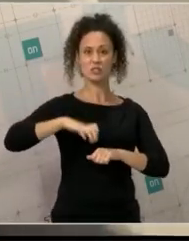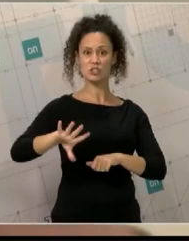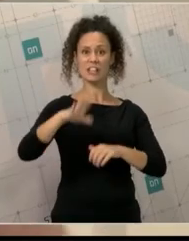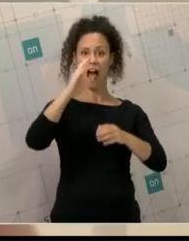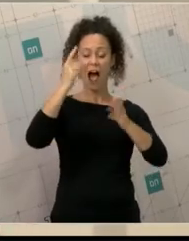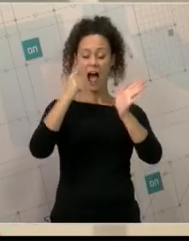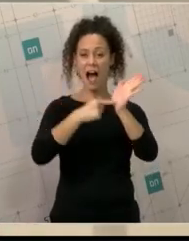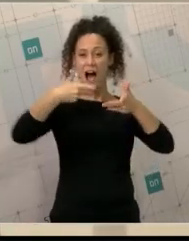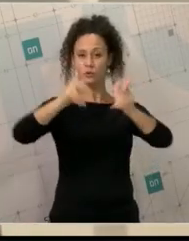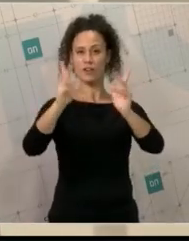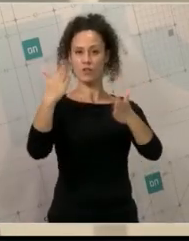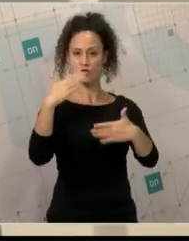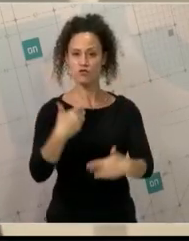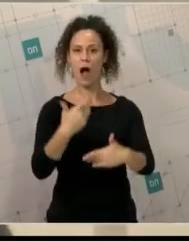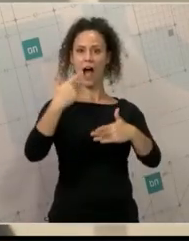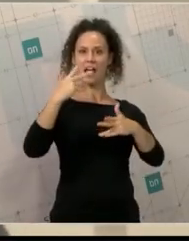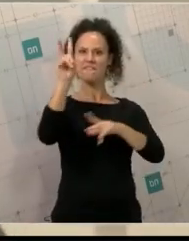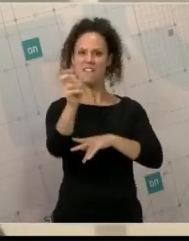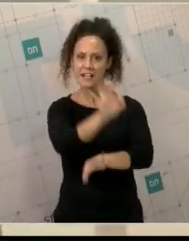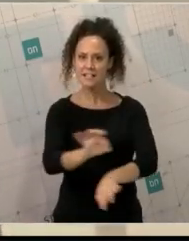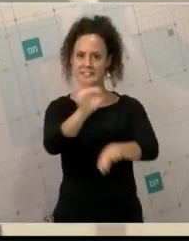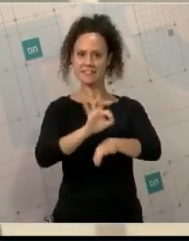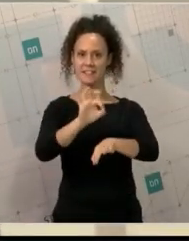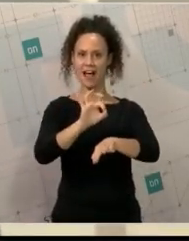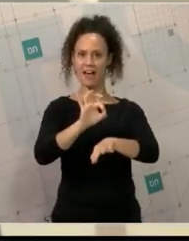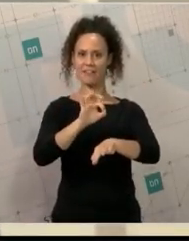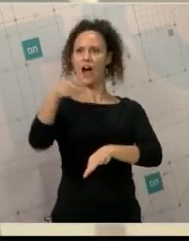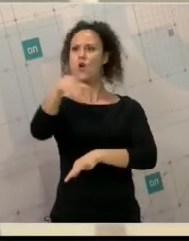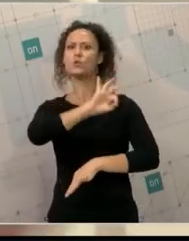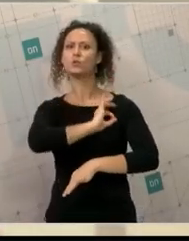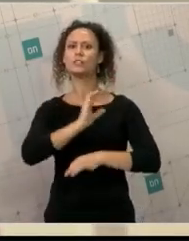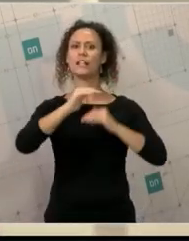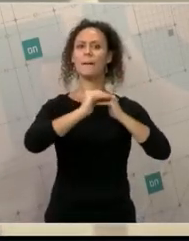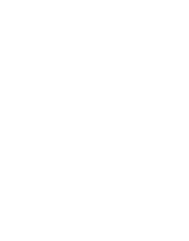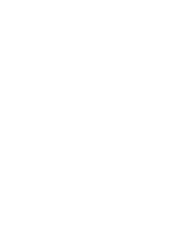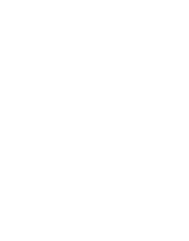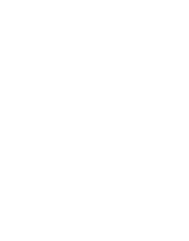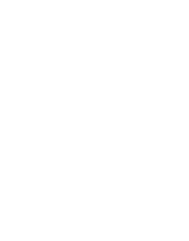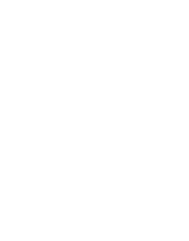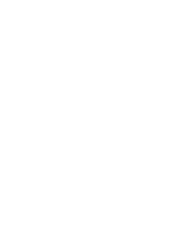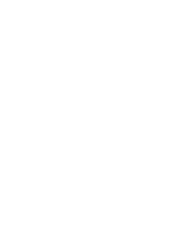abierta y está a kilómetros de la desoladora. Usted, cuando cuenta la teoría del espigón de los gatos, de verdad se la cree.